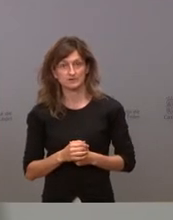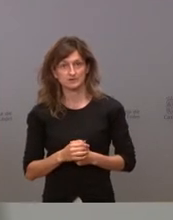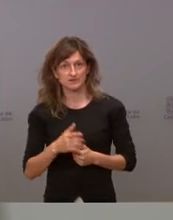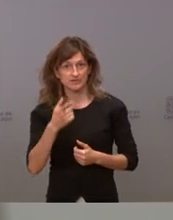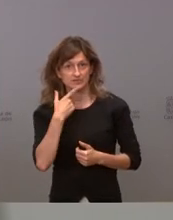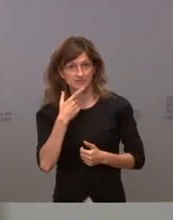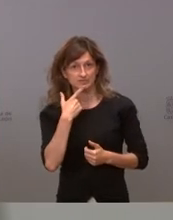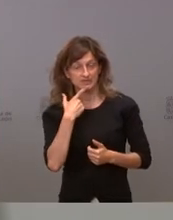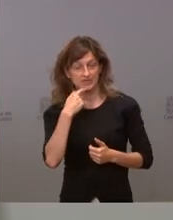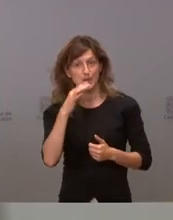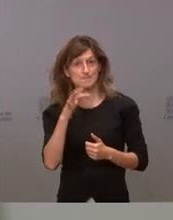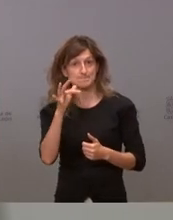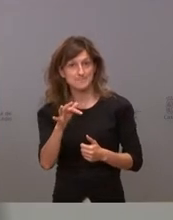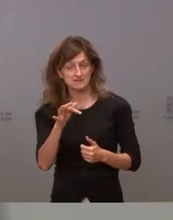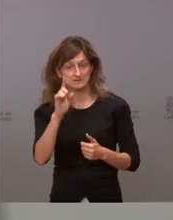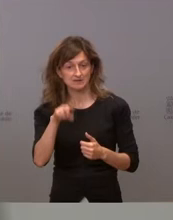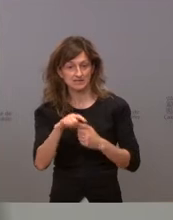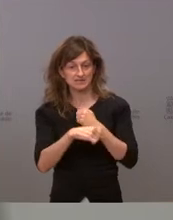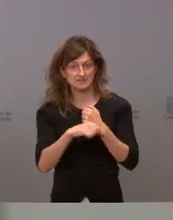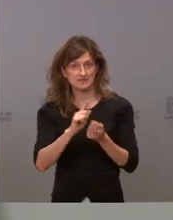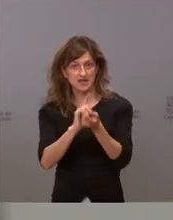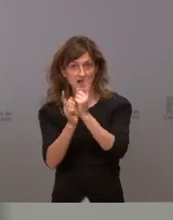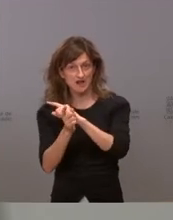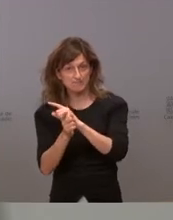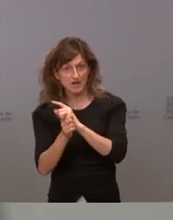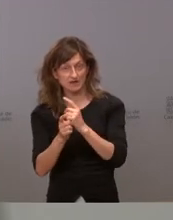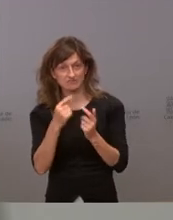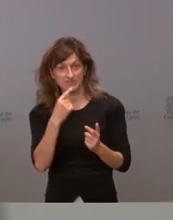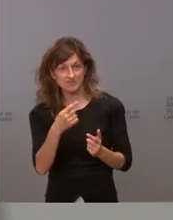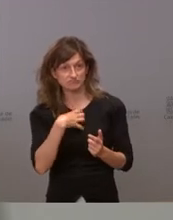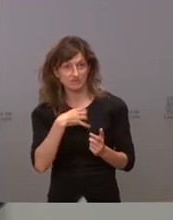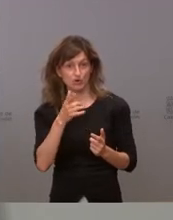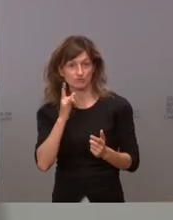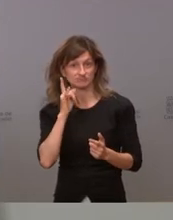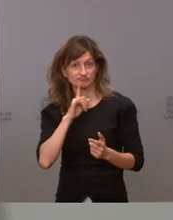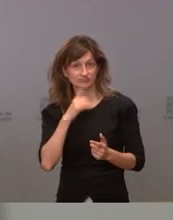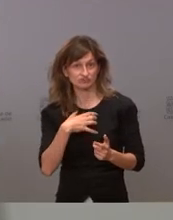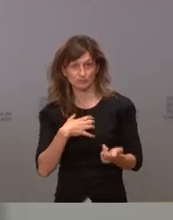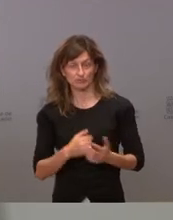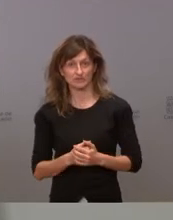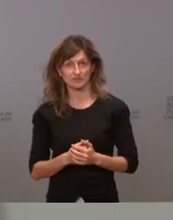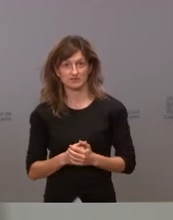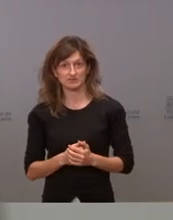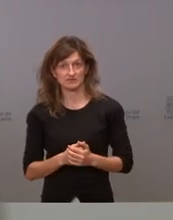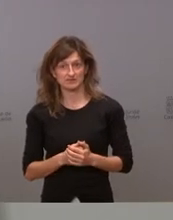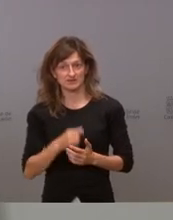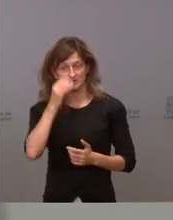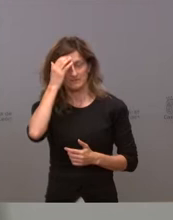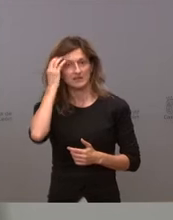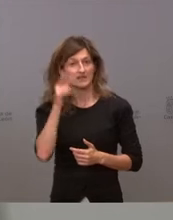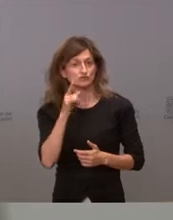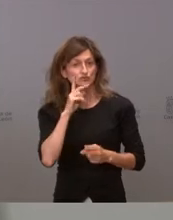de las dosis además vamos a cambiar la estrategia porque lo que daríamos es una falsa sensación de ah sí ahora se ocupan no eso sería